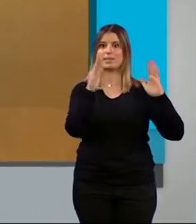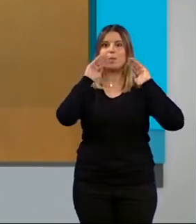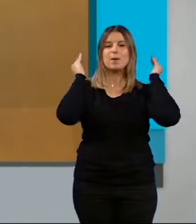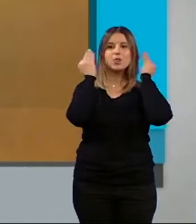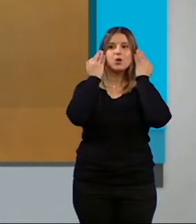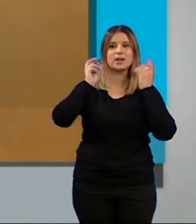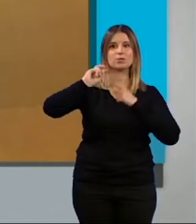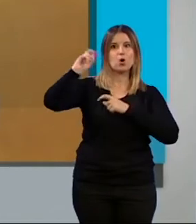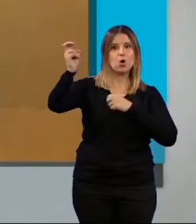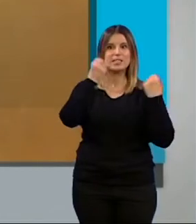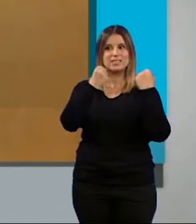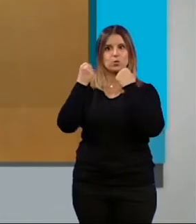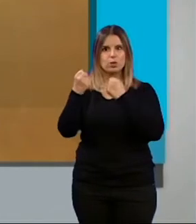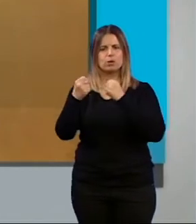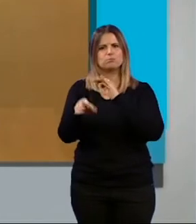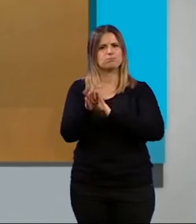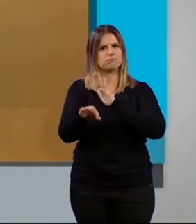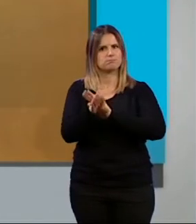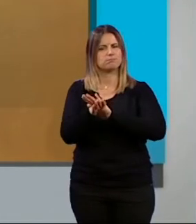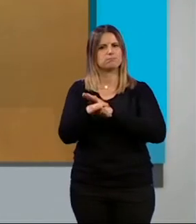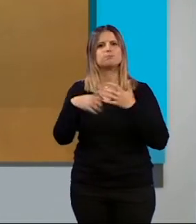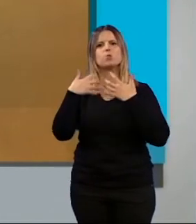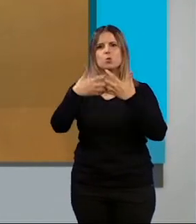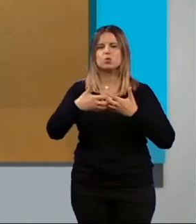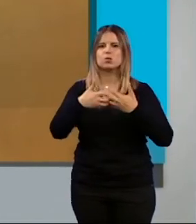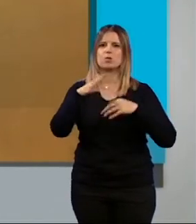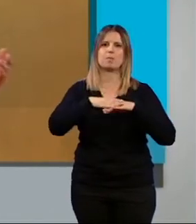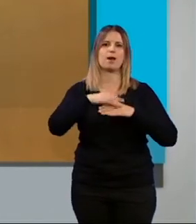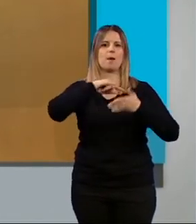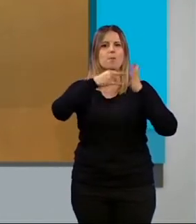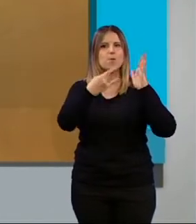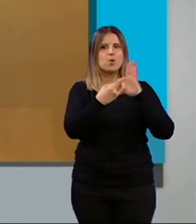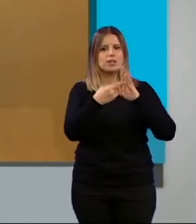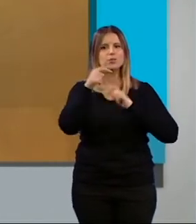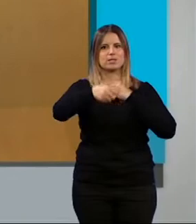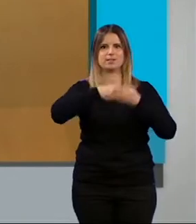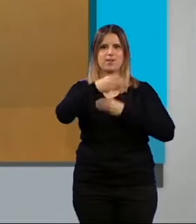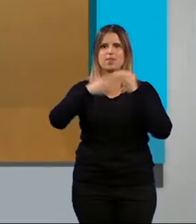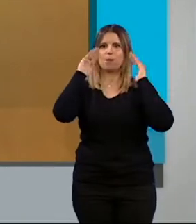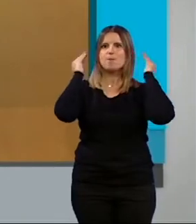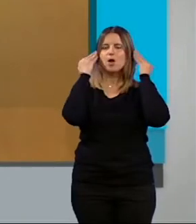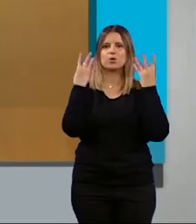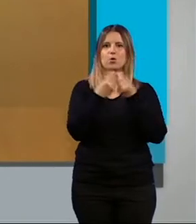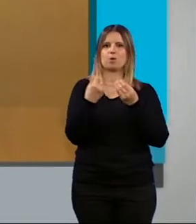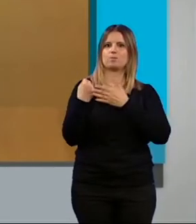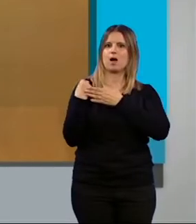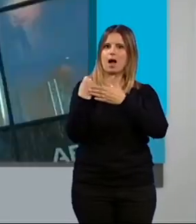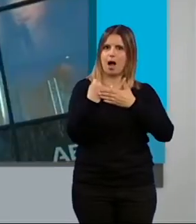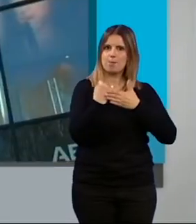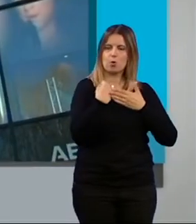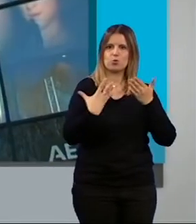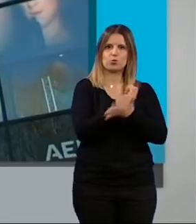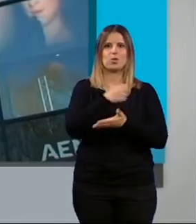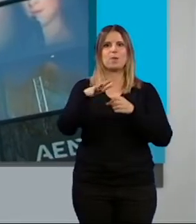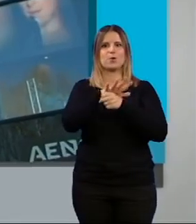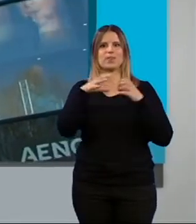institución nos vamos a dejar y vamos a estar detrás para hacer que el proyecto que se tiene que desarrollar en el Palacio se haga con el apoyo de toda la ciudad de toda la